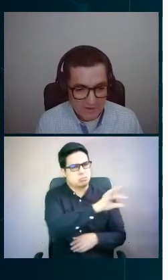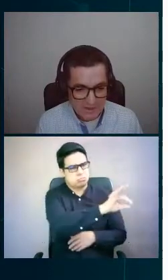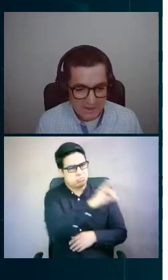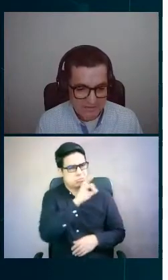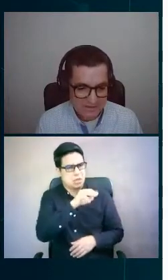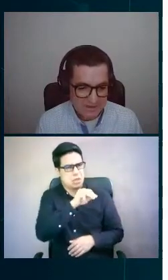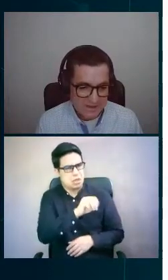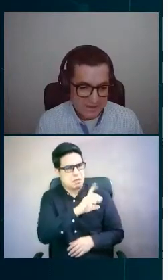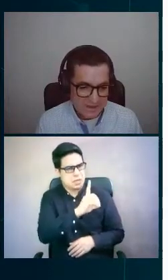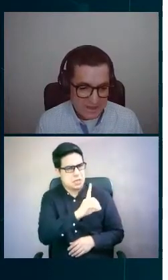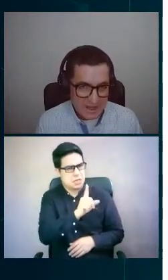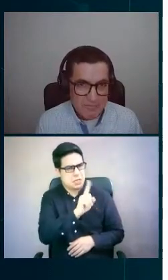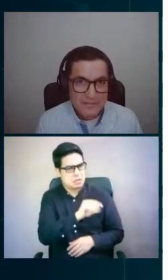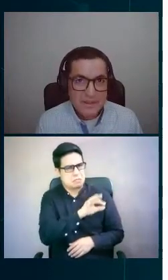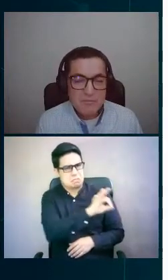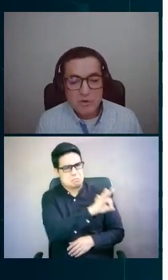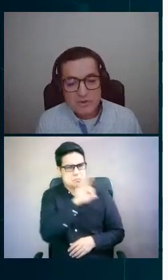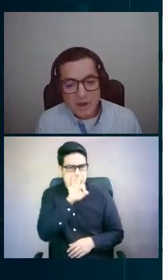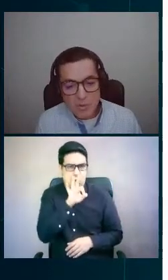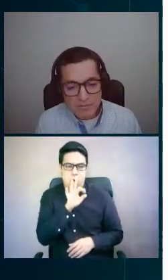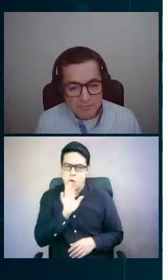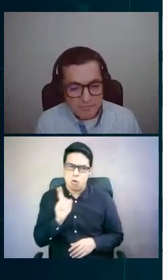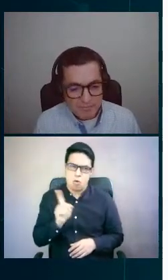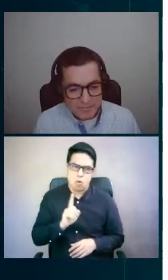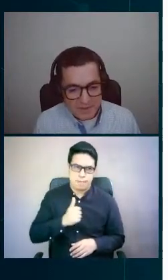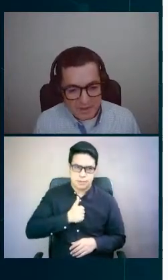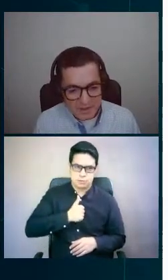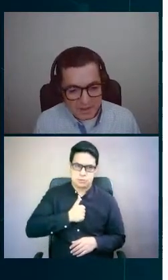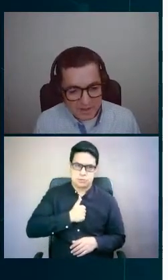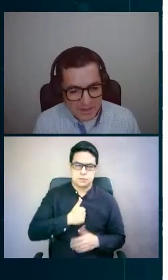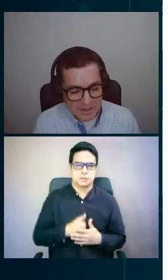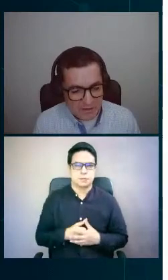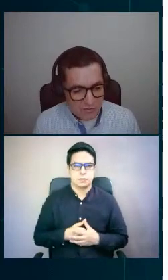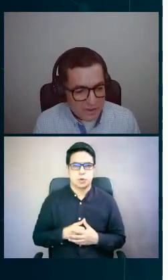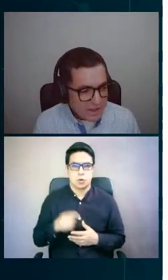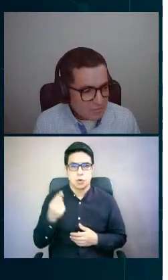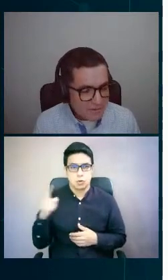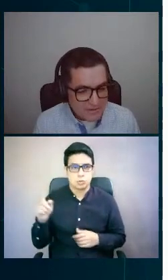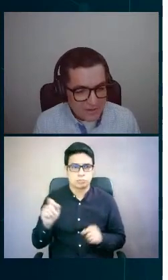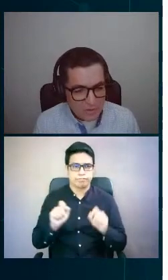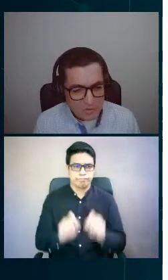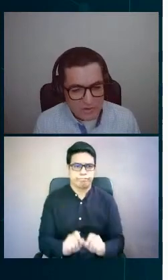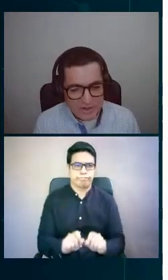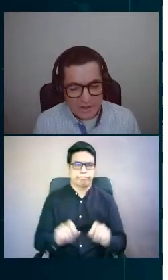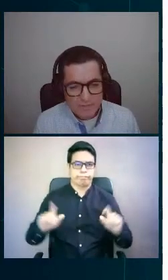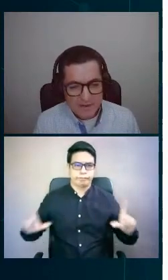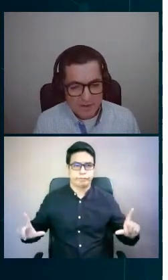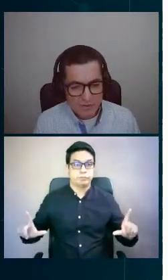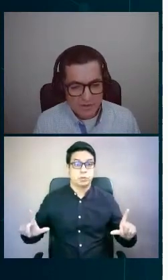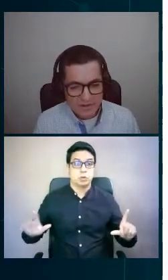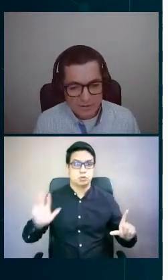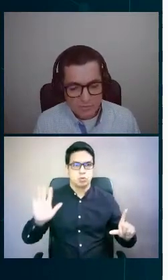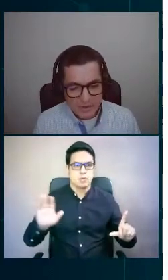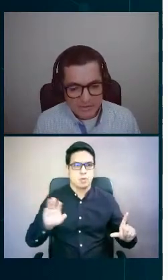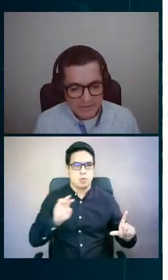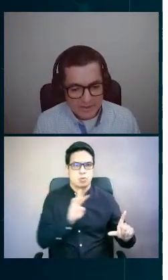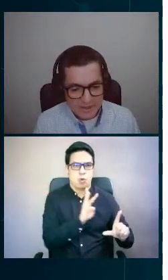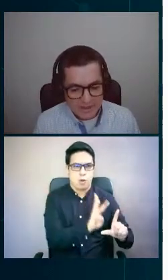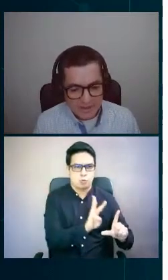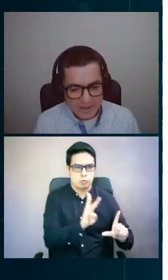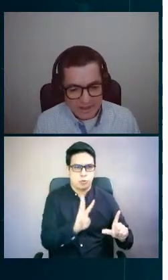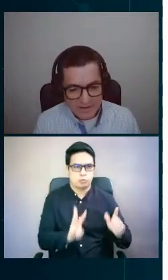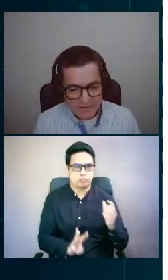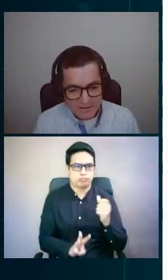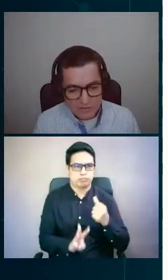aplicación en casa. La parte del portal web, esto ya es pensando en los clientes para que los clientes puedan